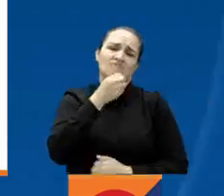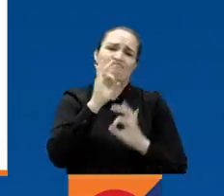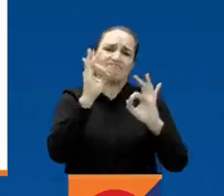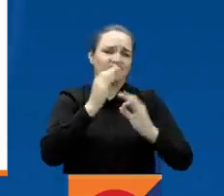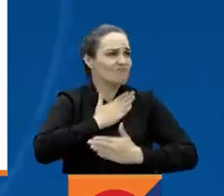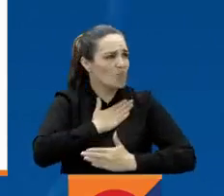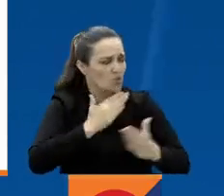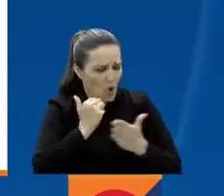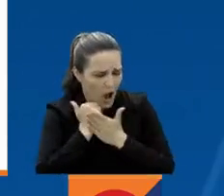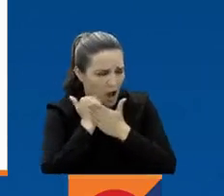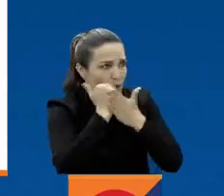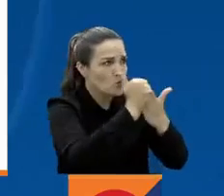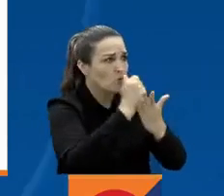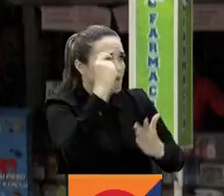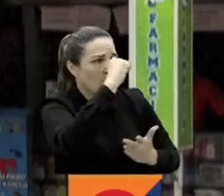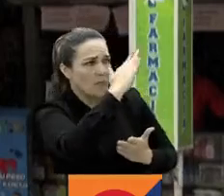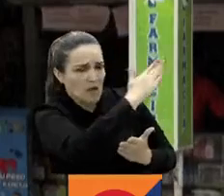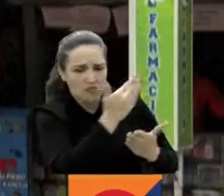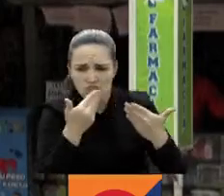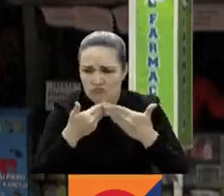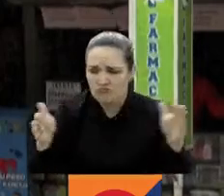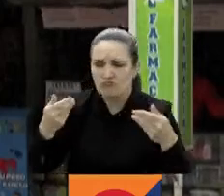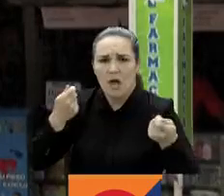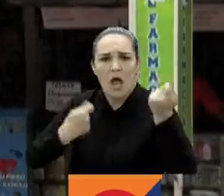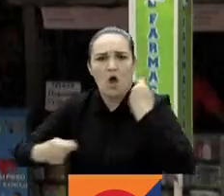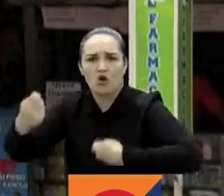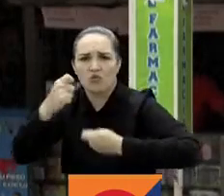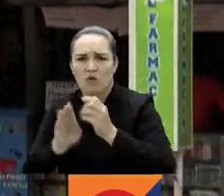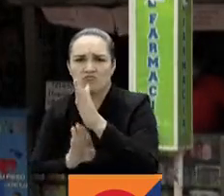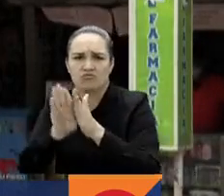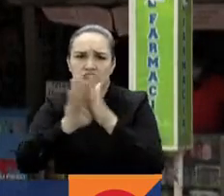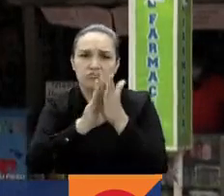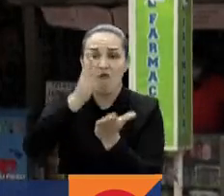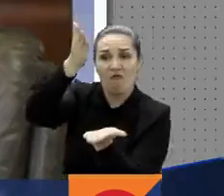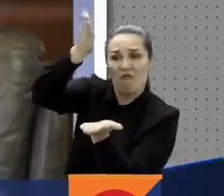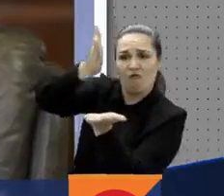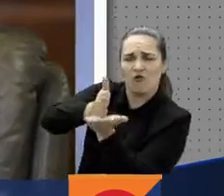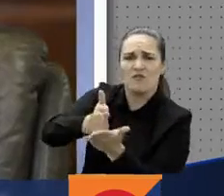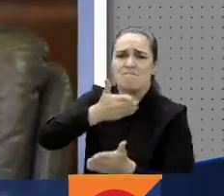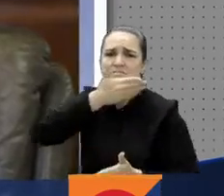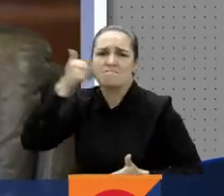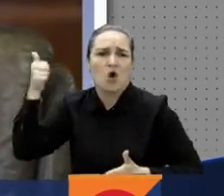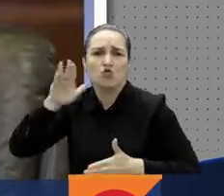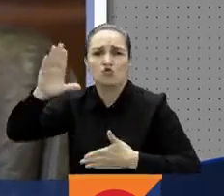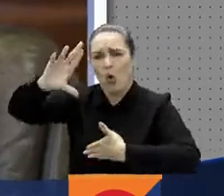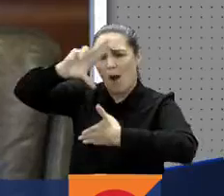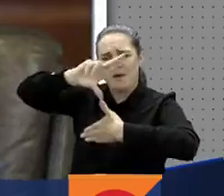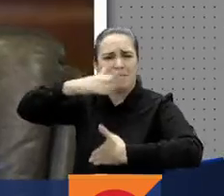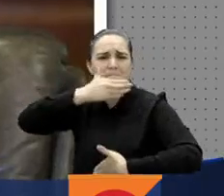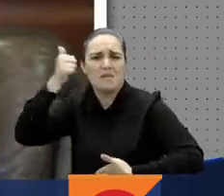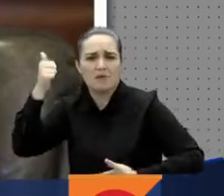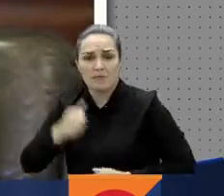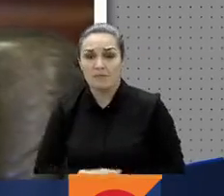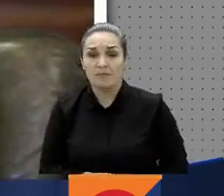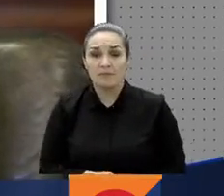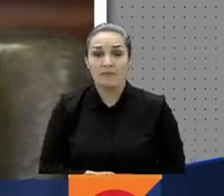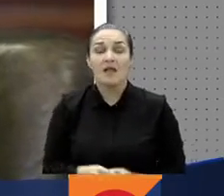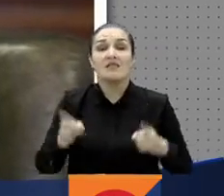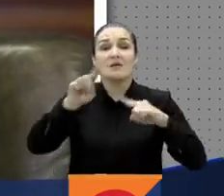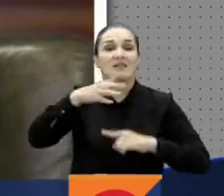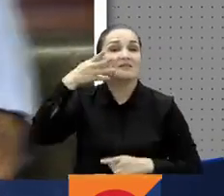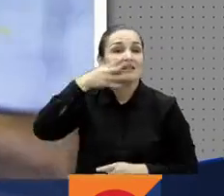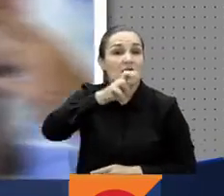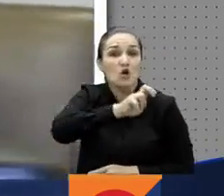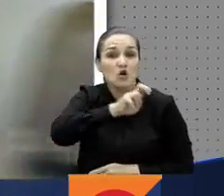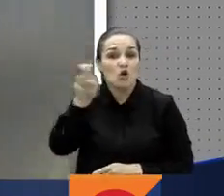prestos a ayudar en todo lo necesario para recuperar la economía propia de la frontera más dinámica de América. El secretario de Frontera de Norte de Santander, Víctor